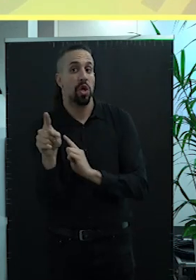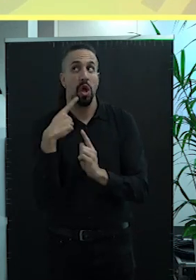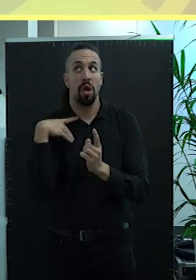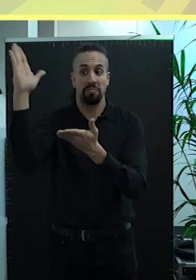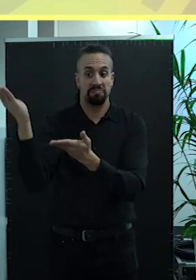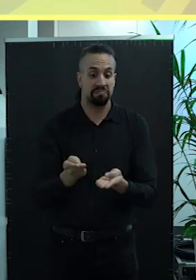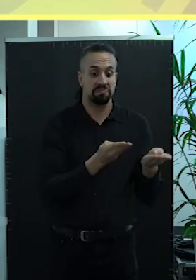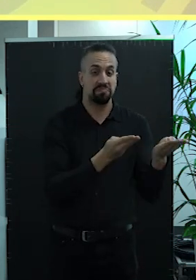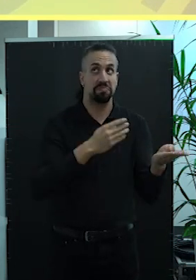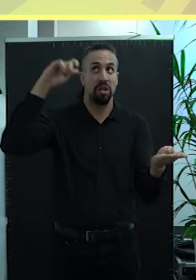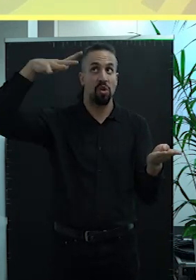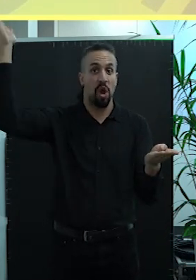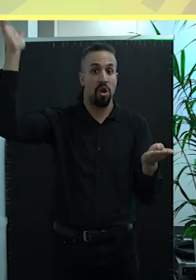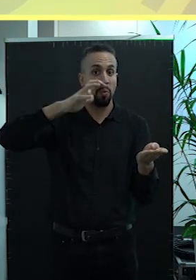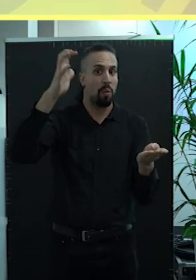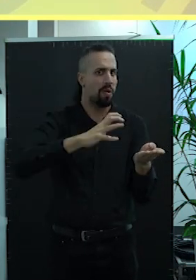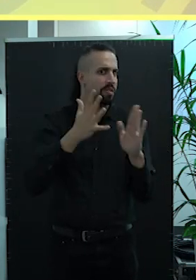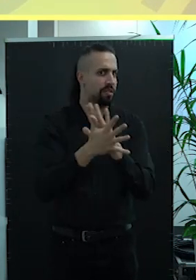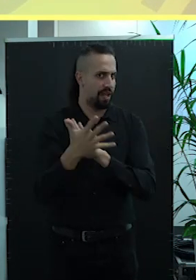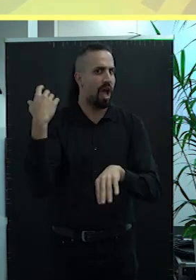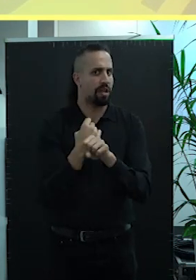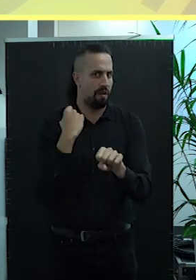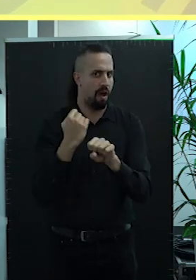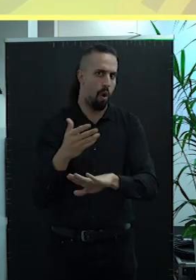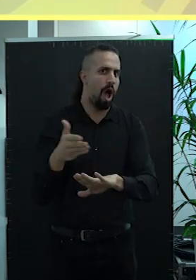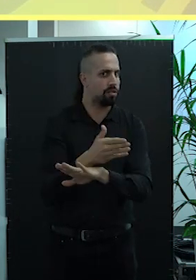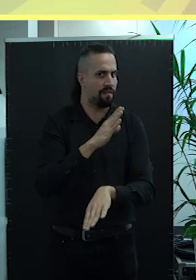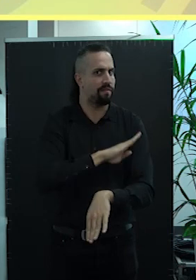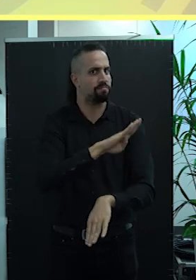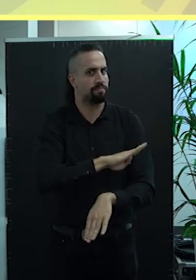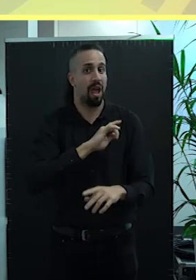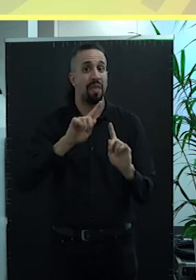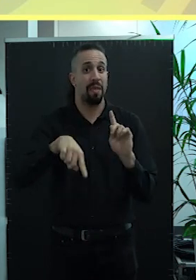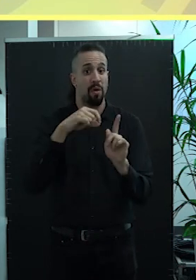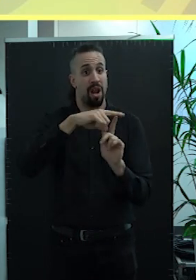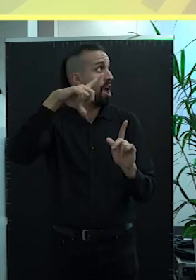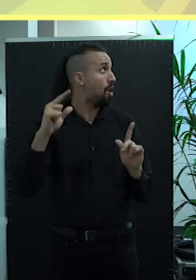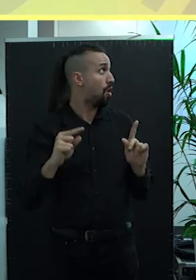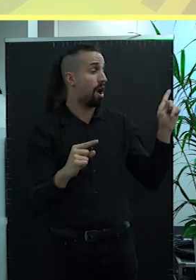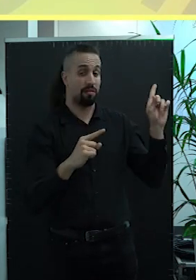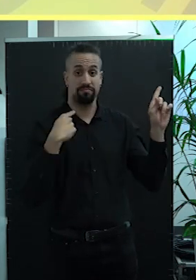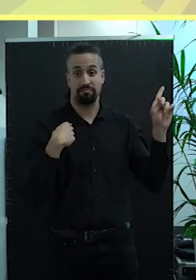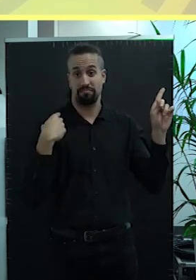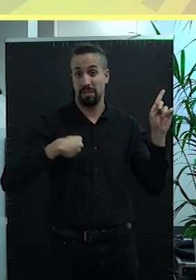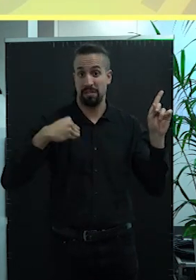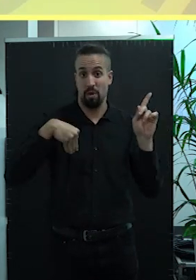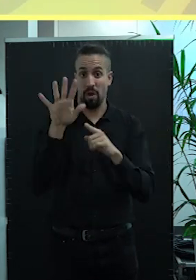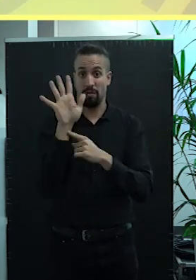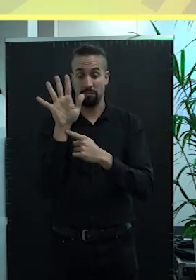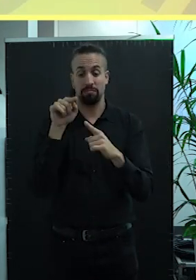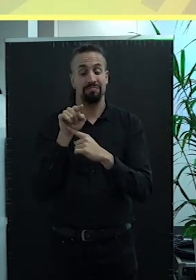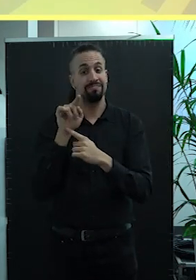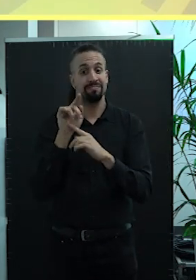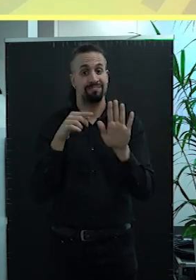poniéndola al sol vamos que lleva su trabajo luego la hoja de la palmera o sea esto se le quita